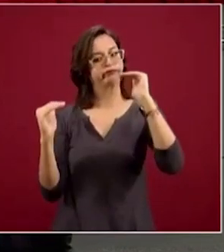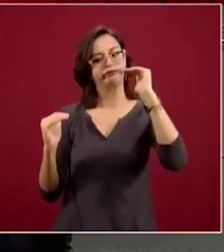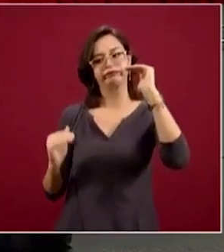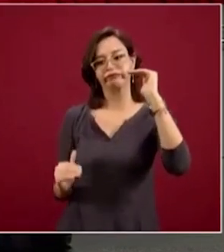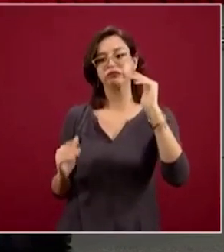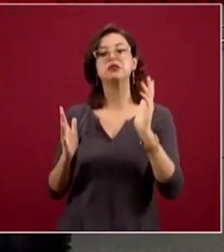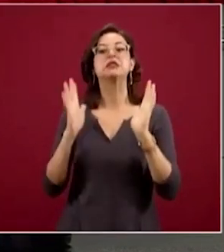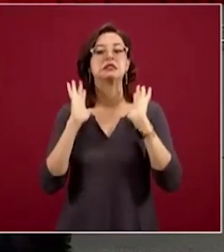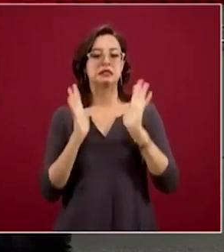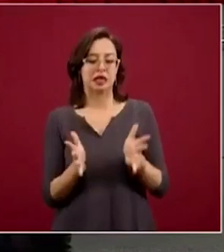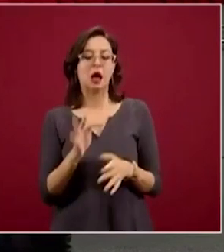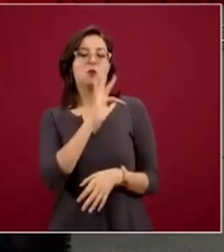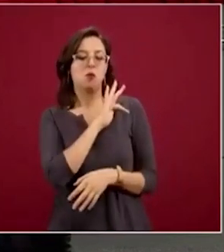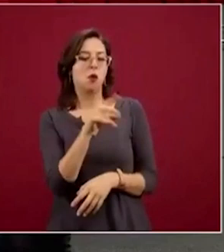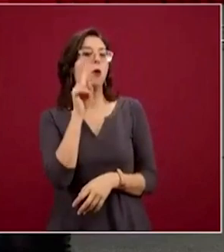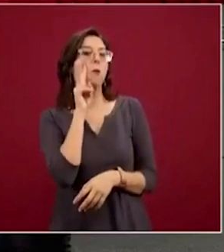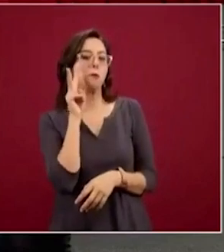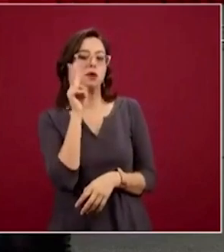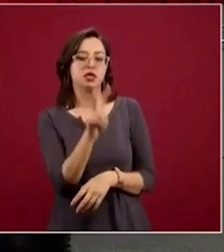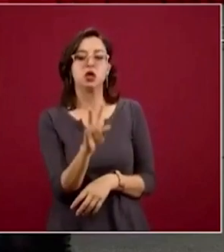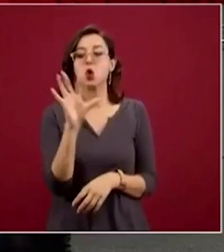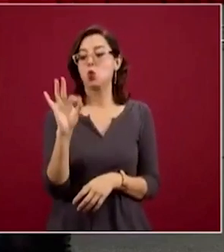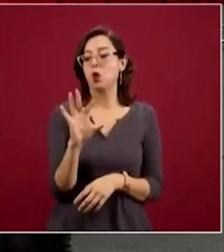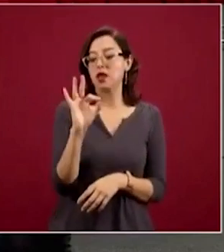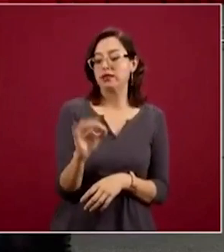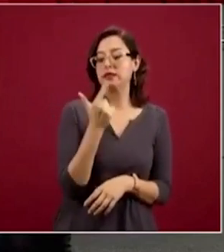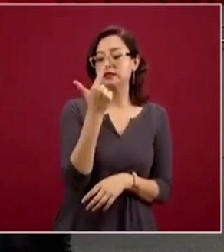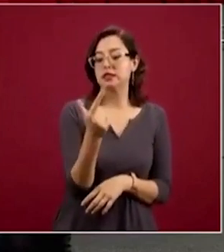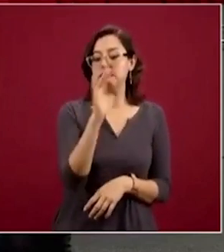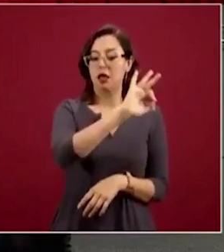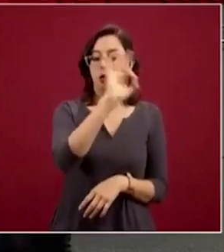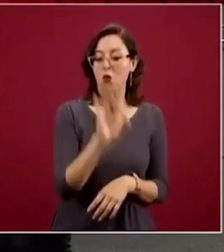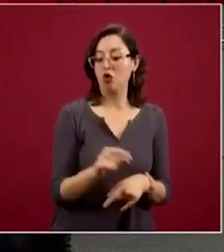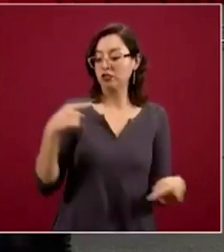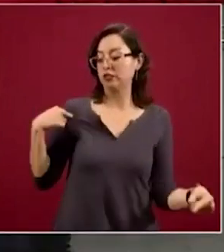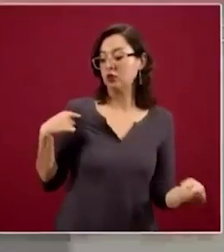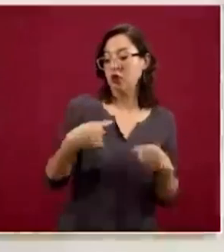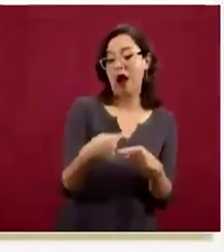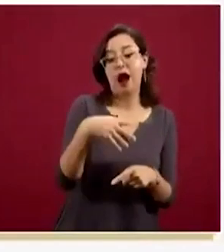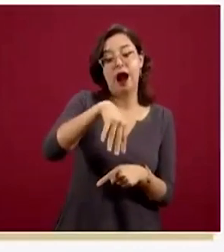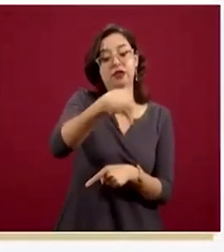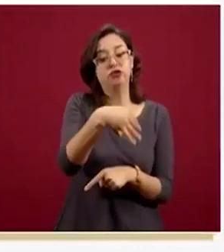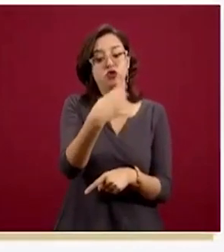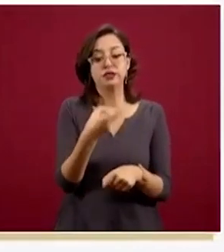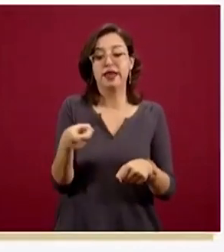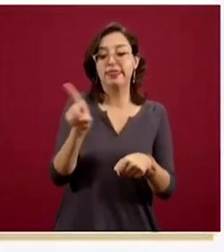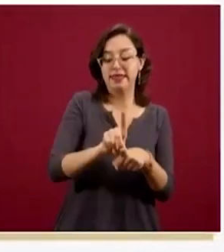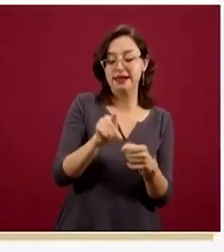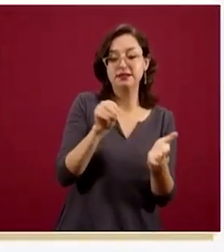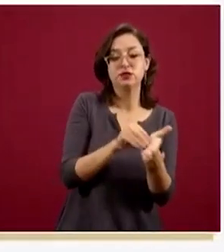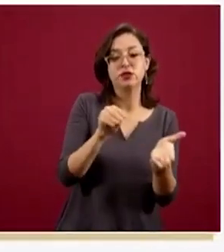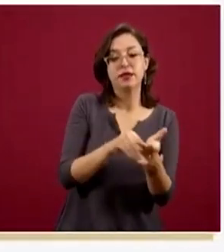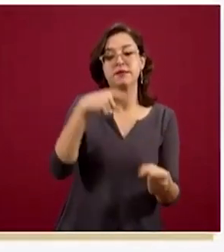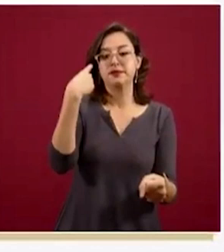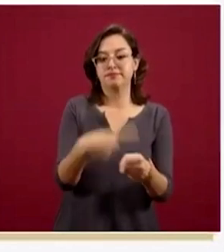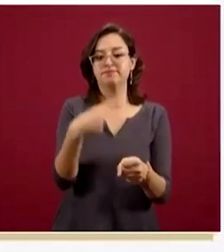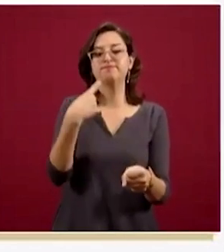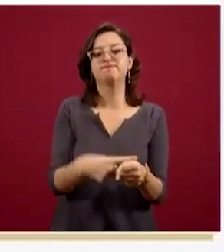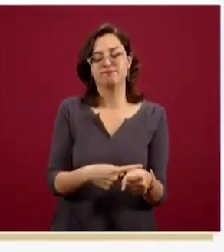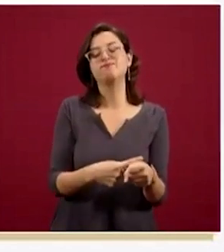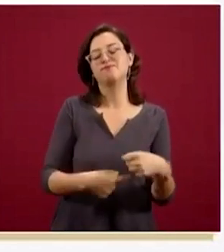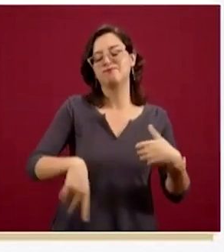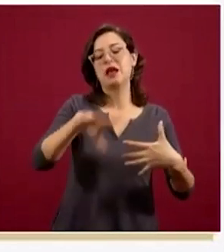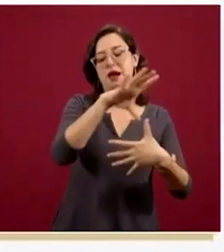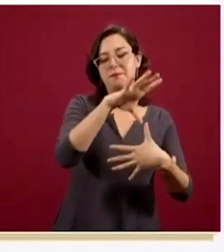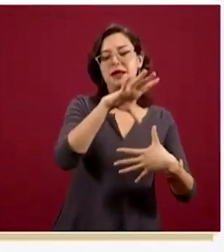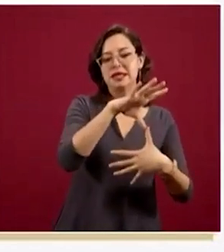Hoy día ya es más marcada la diferencia, el 47 por ciento de los casos en los últimos 14 días están concentrados precisamente